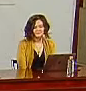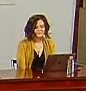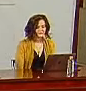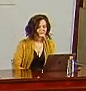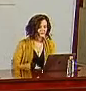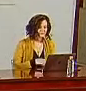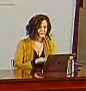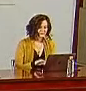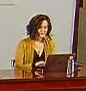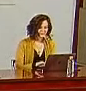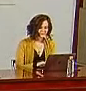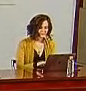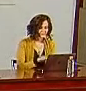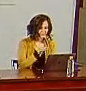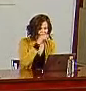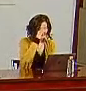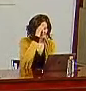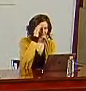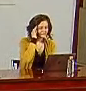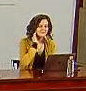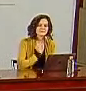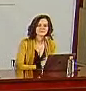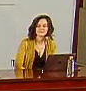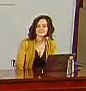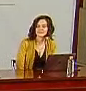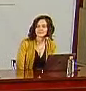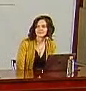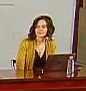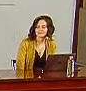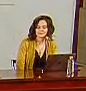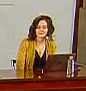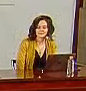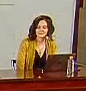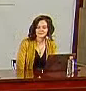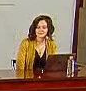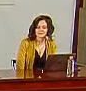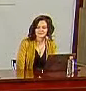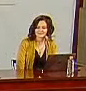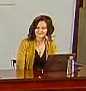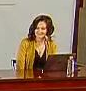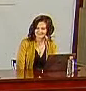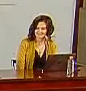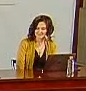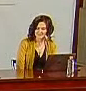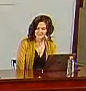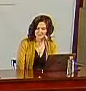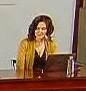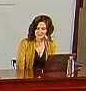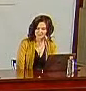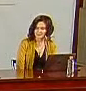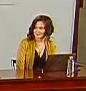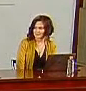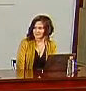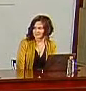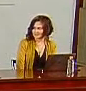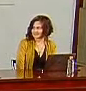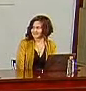porque siempre va haber alguien, que los pueda escuchar. No están solos, y vamos a salir juntos, de esto.